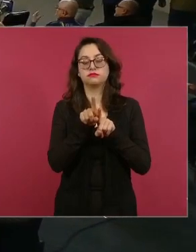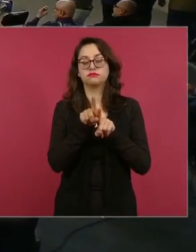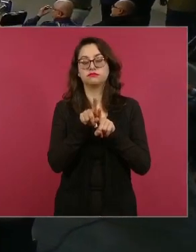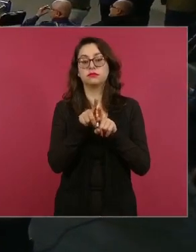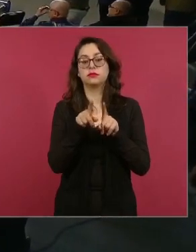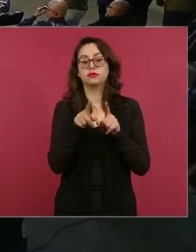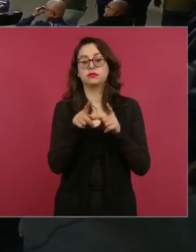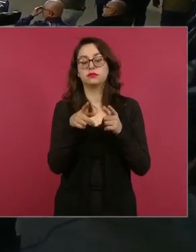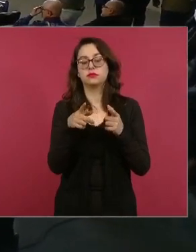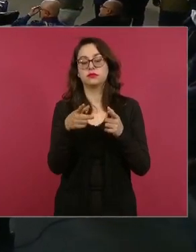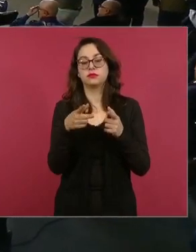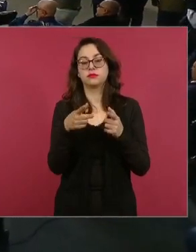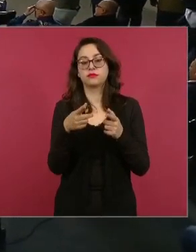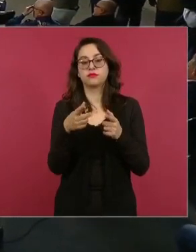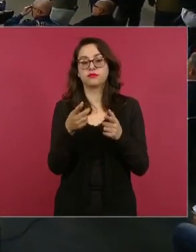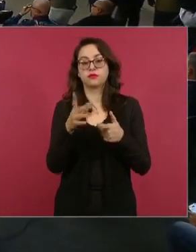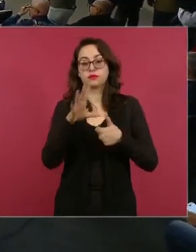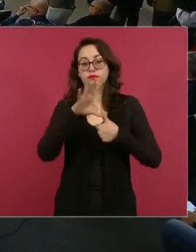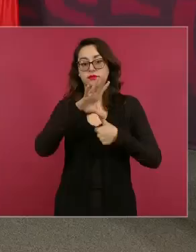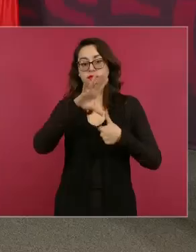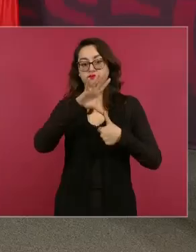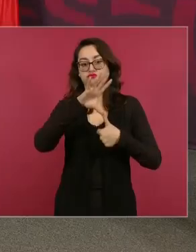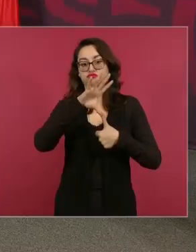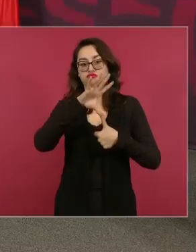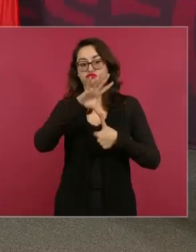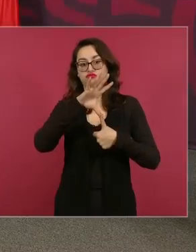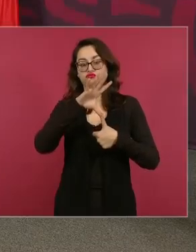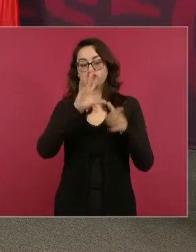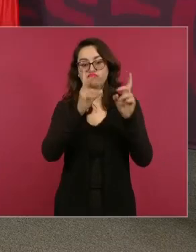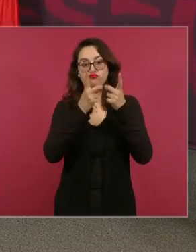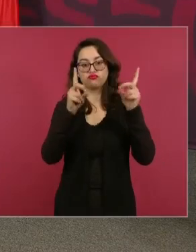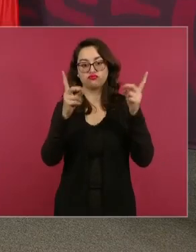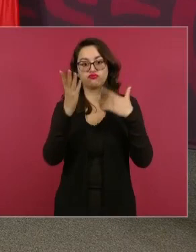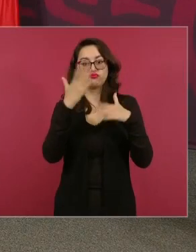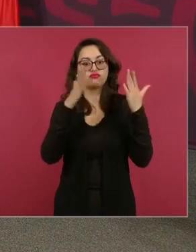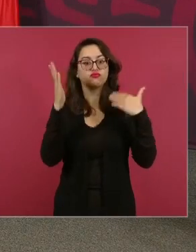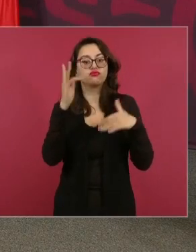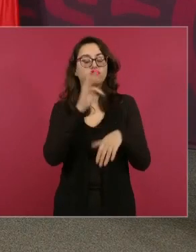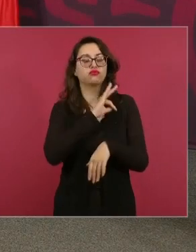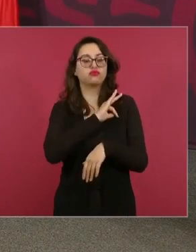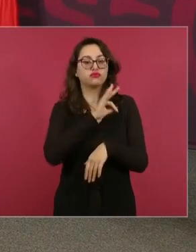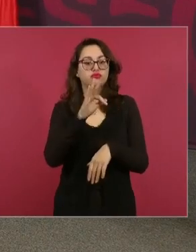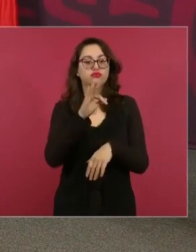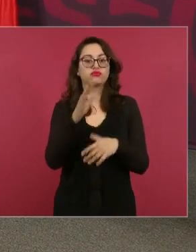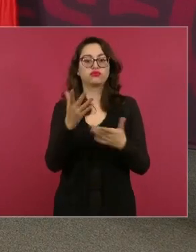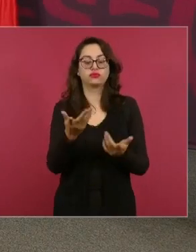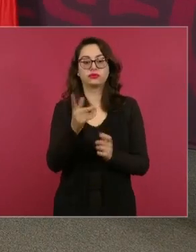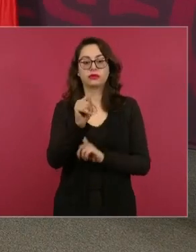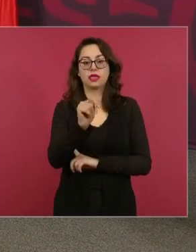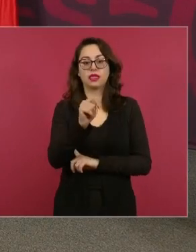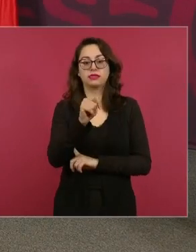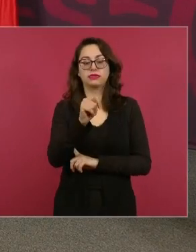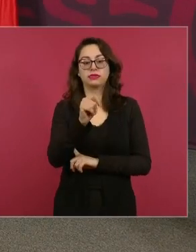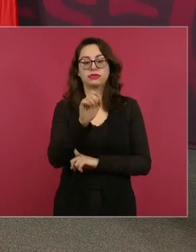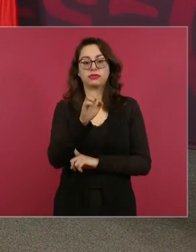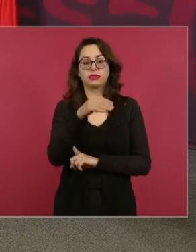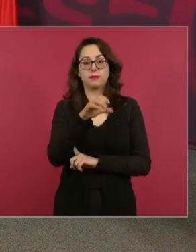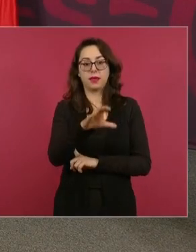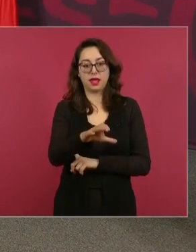América del Norte el tratado comercial las inversiones